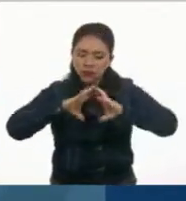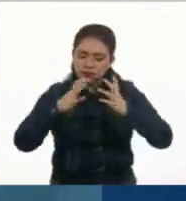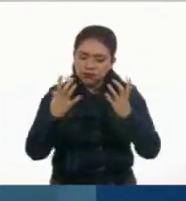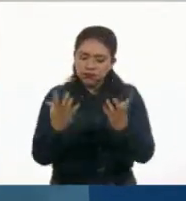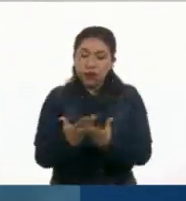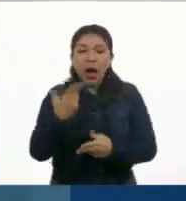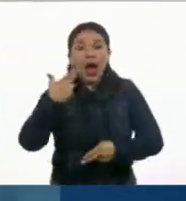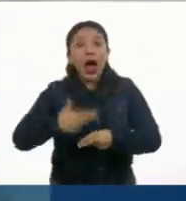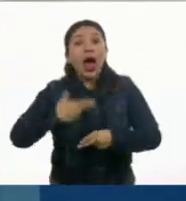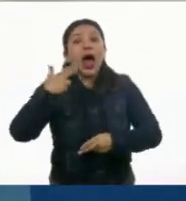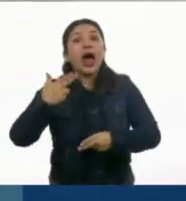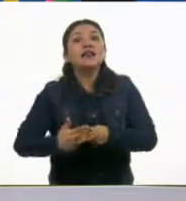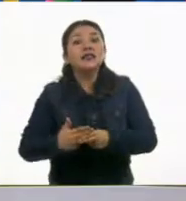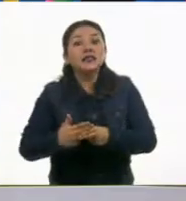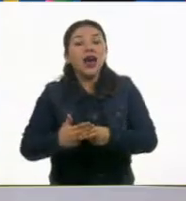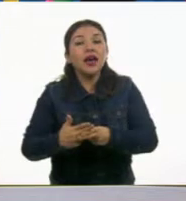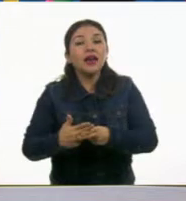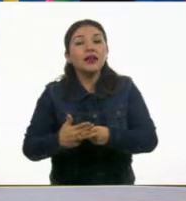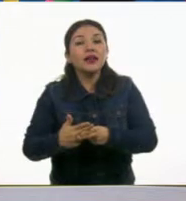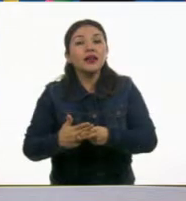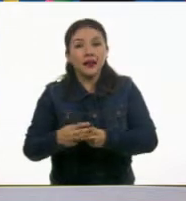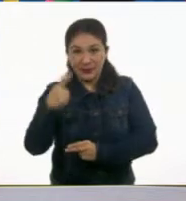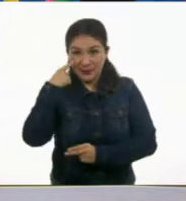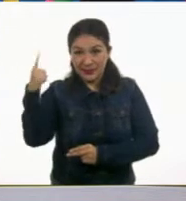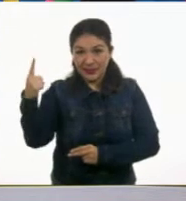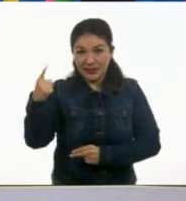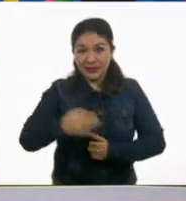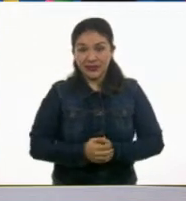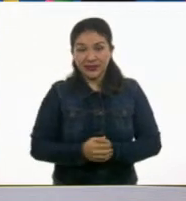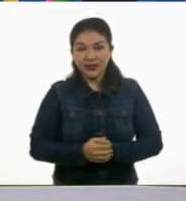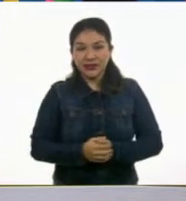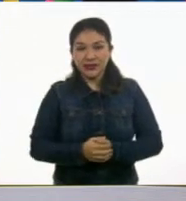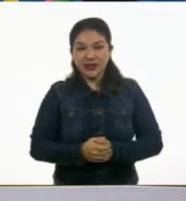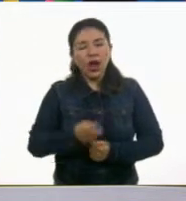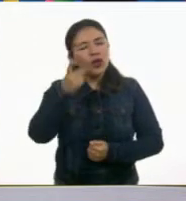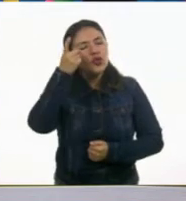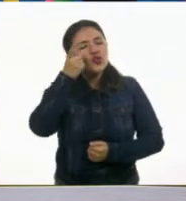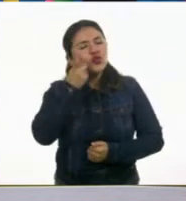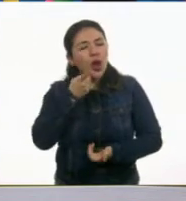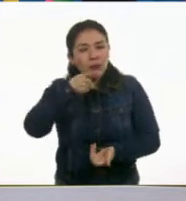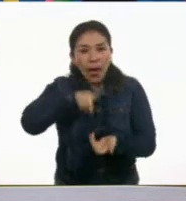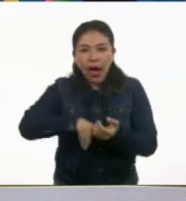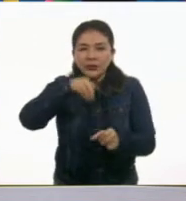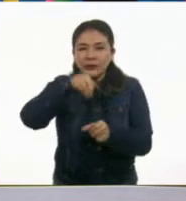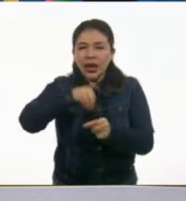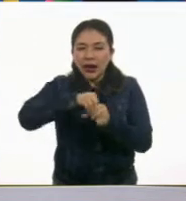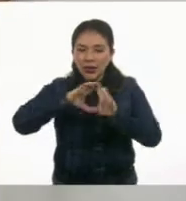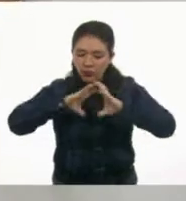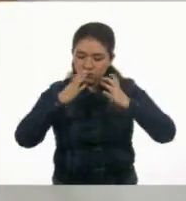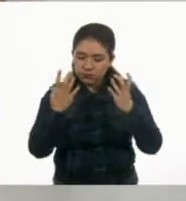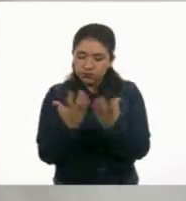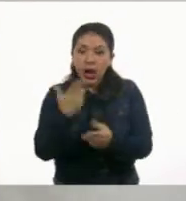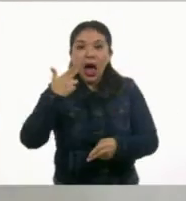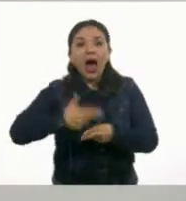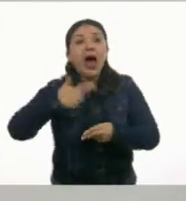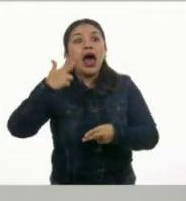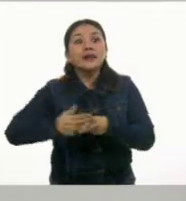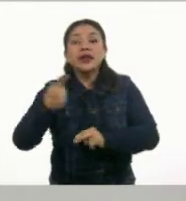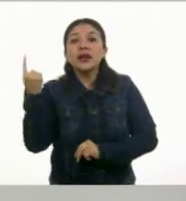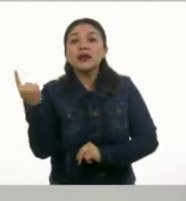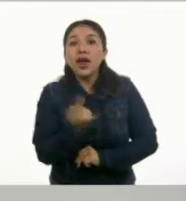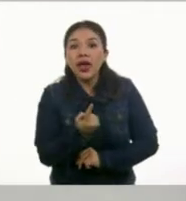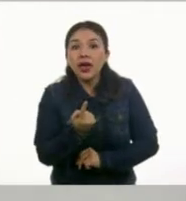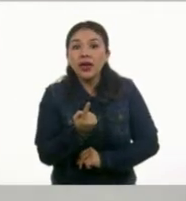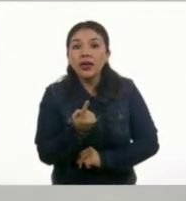se lee esta. Aquí la tenemos. Duermen en el secreto de la tierra hasta que se lee. Ya la